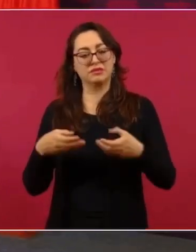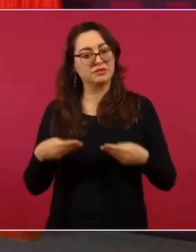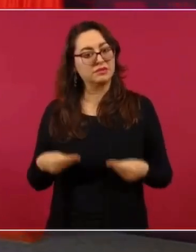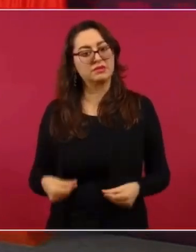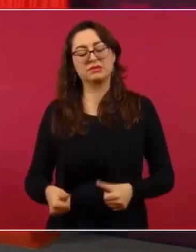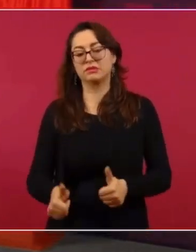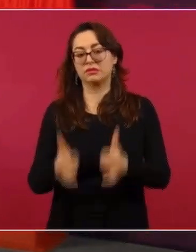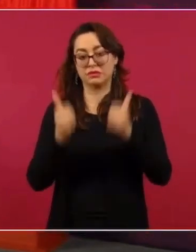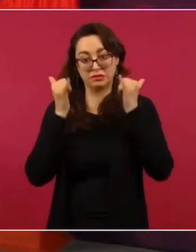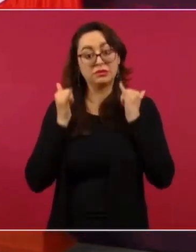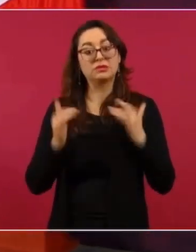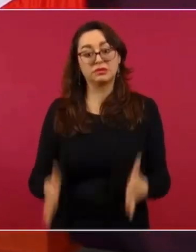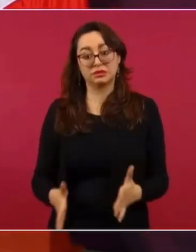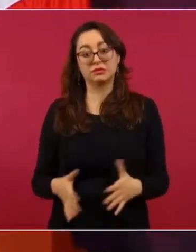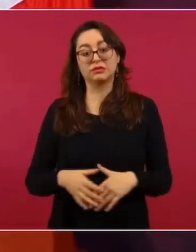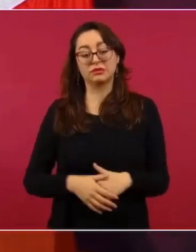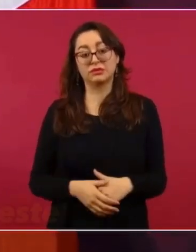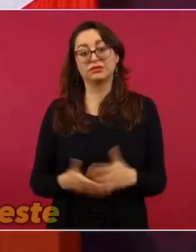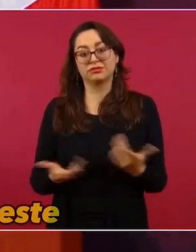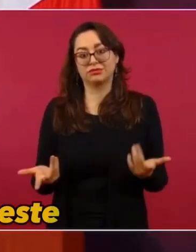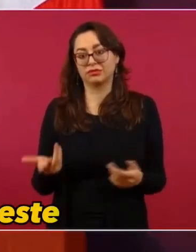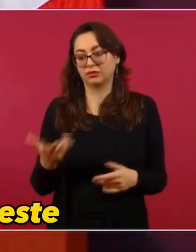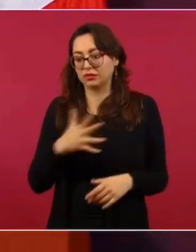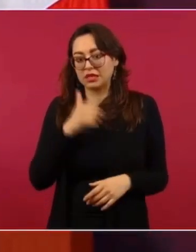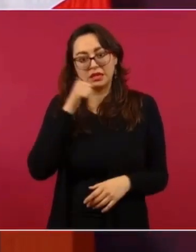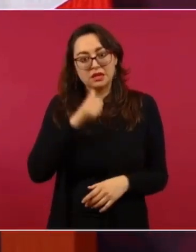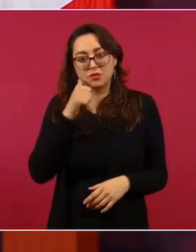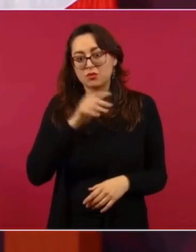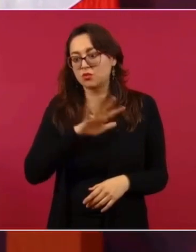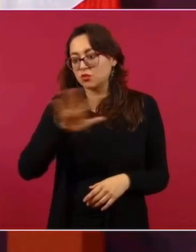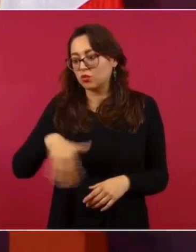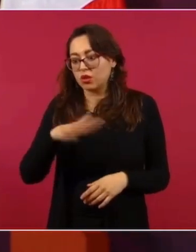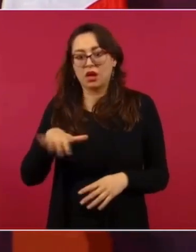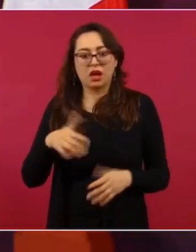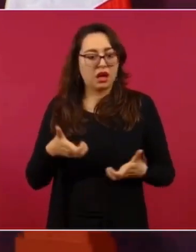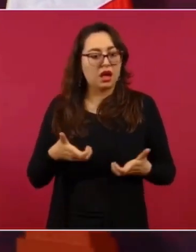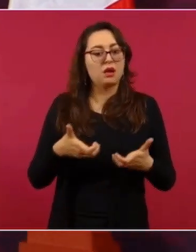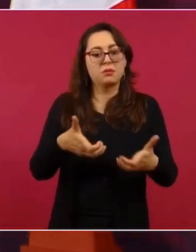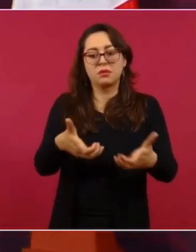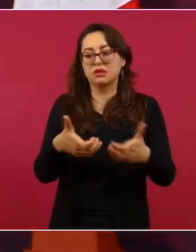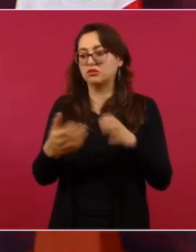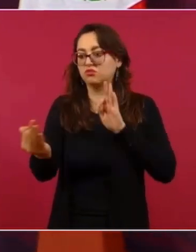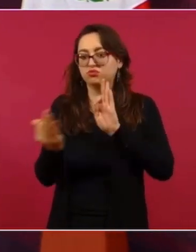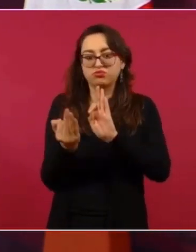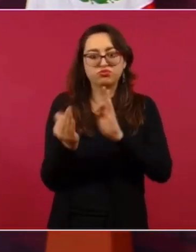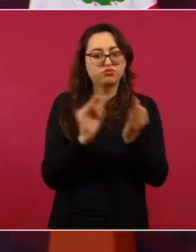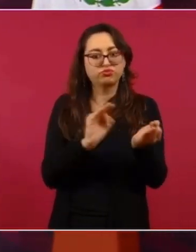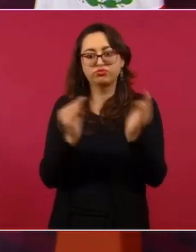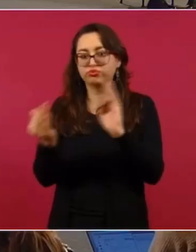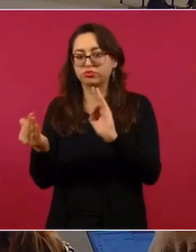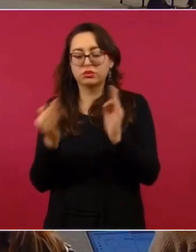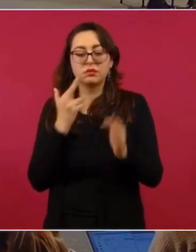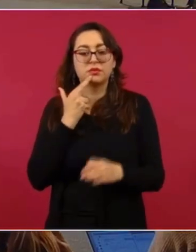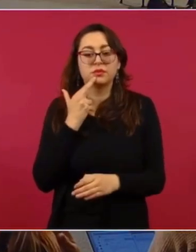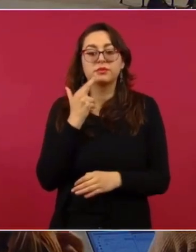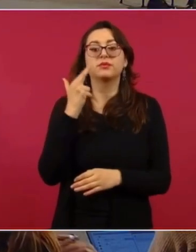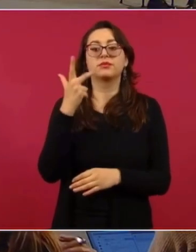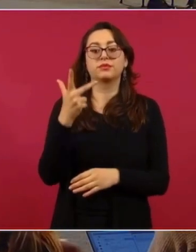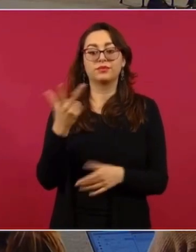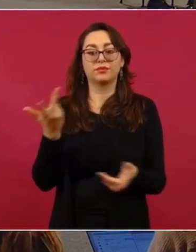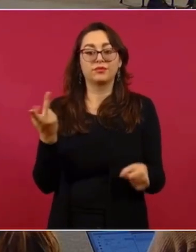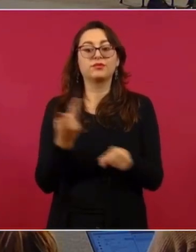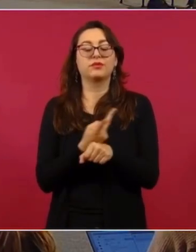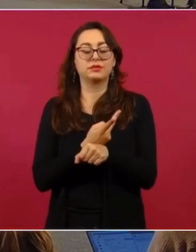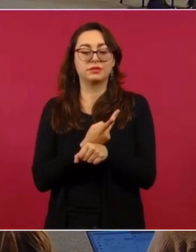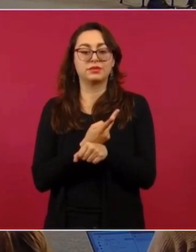transporte de las mercancías. Entonces, en una circunstancia